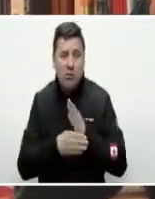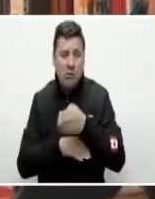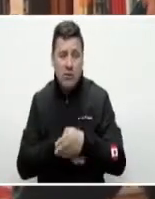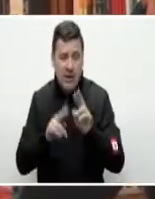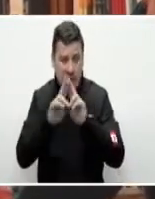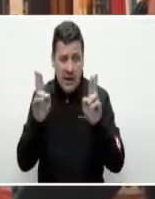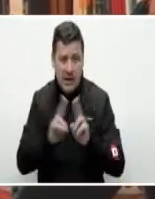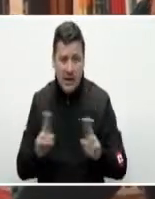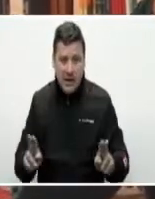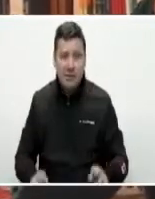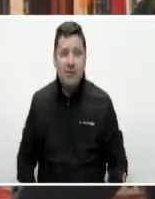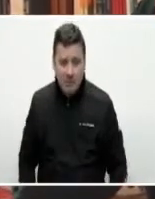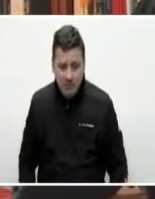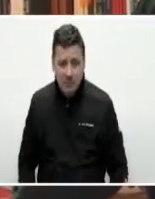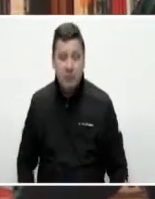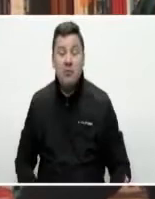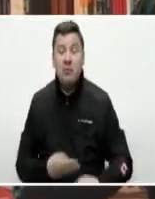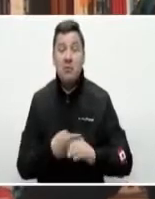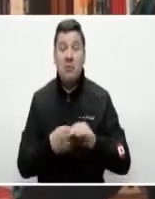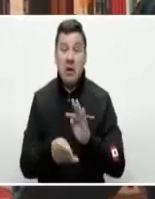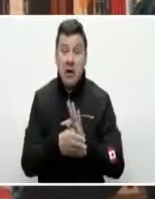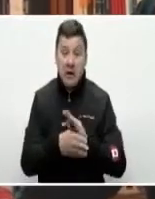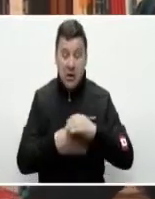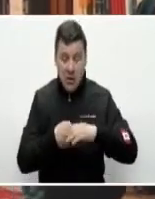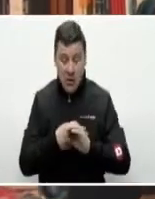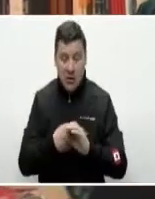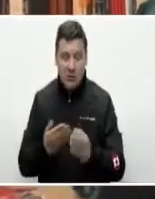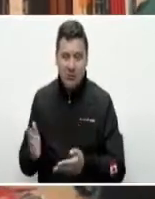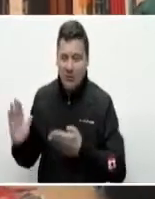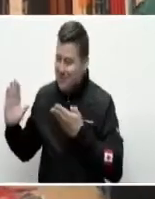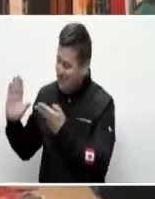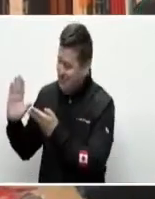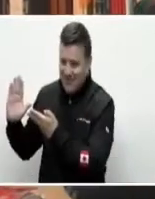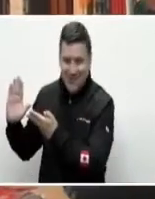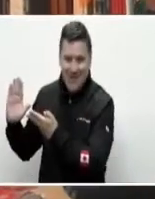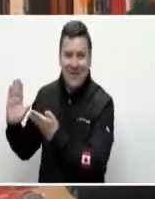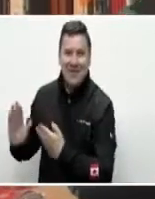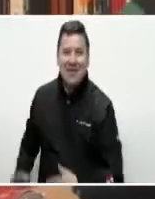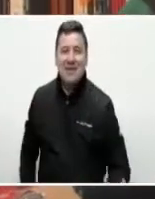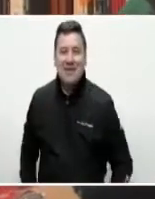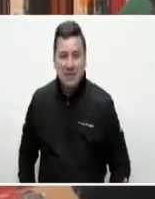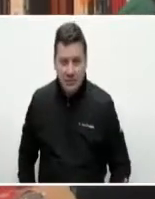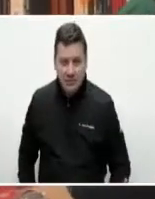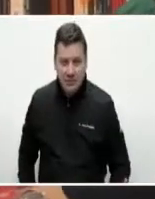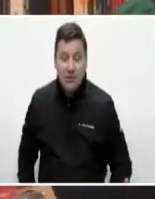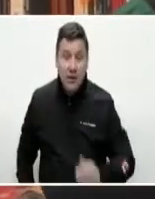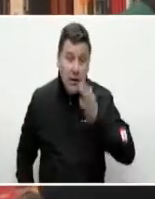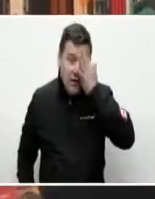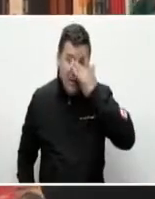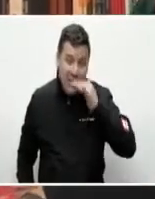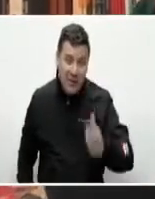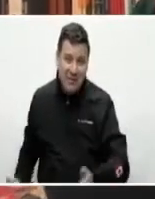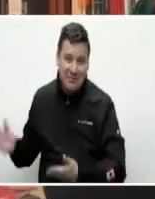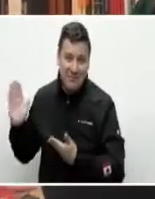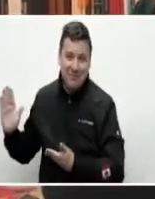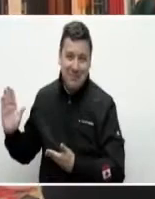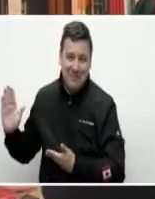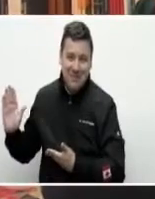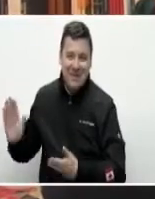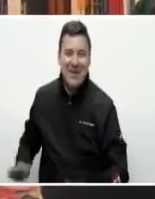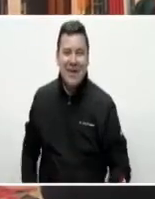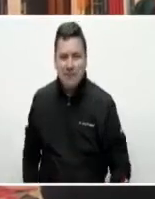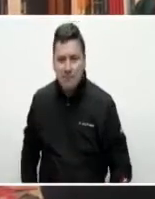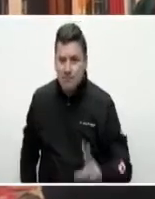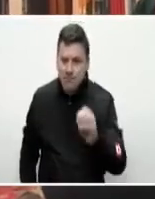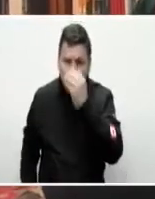nuestras redes sociales en Instagram, Twitter y Flickr nos pueden encontrar como arroba Sena Comunica en Facebook como Sena Colombia Oficial